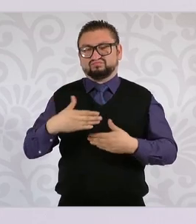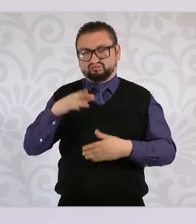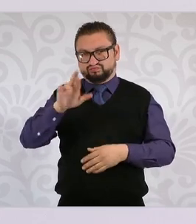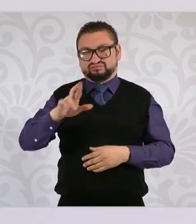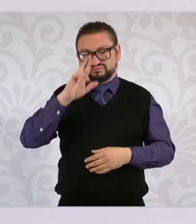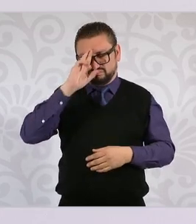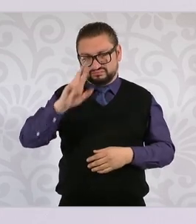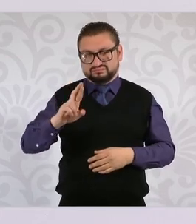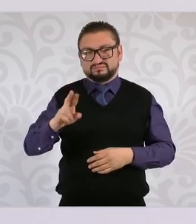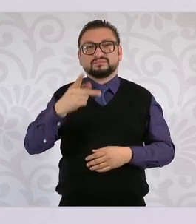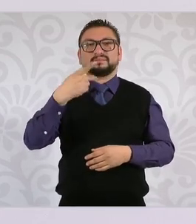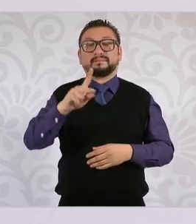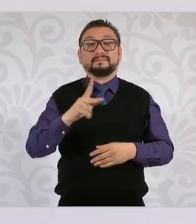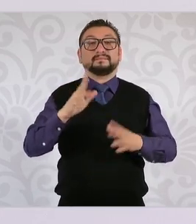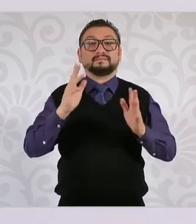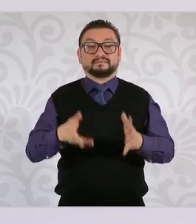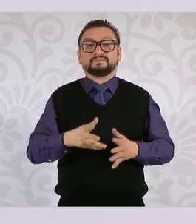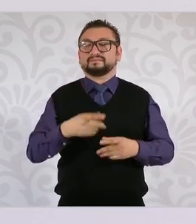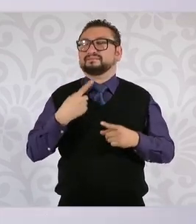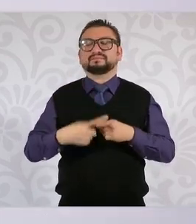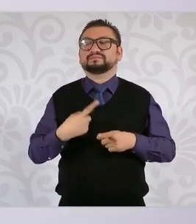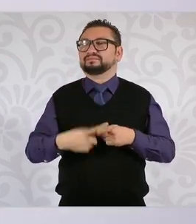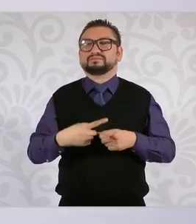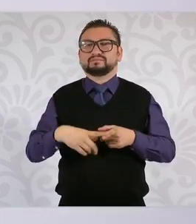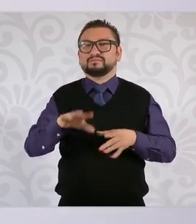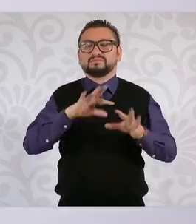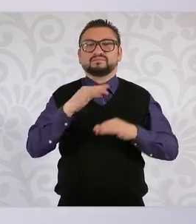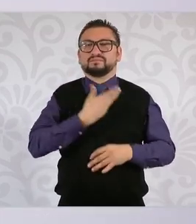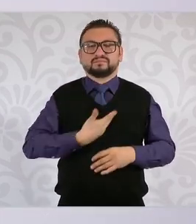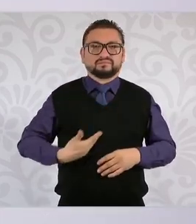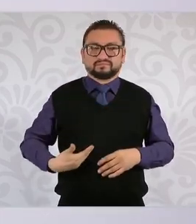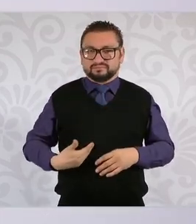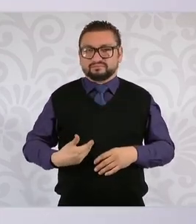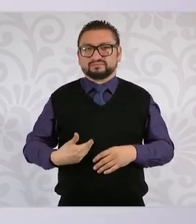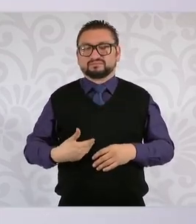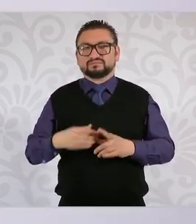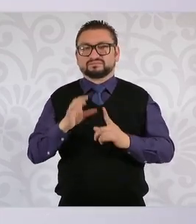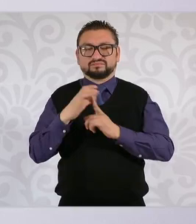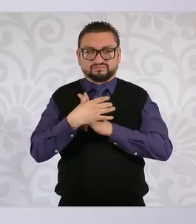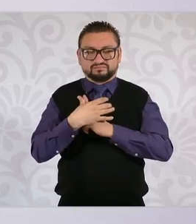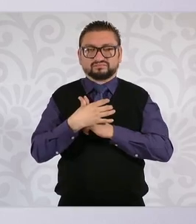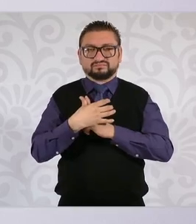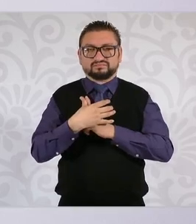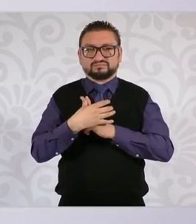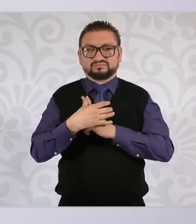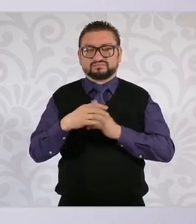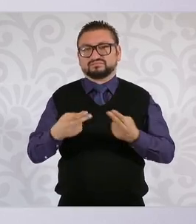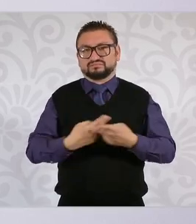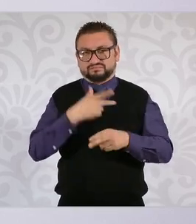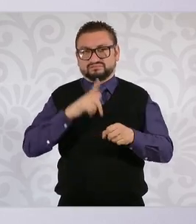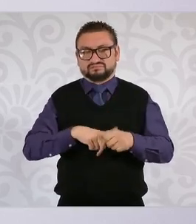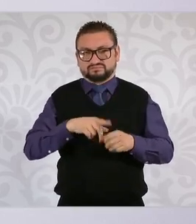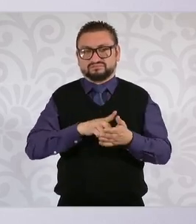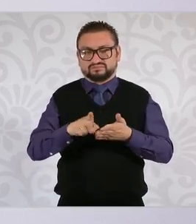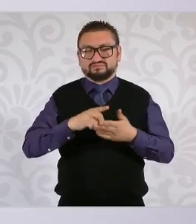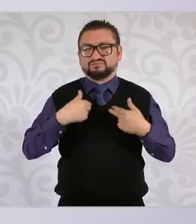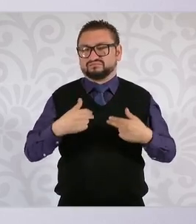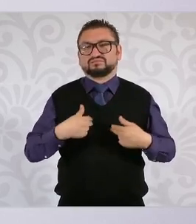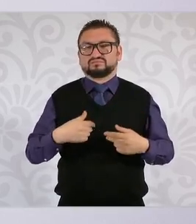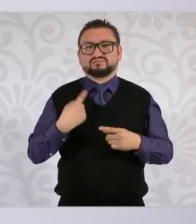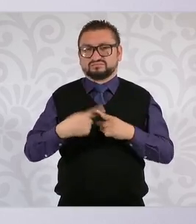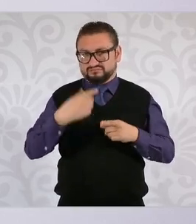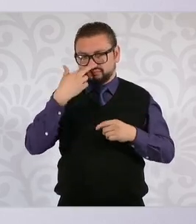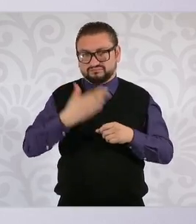pero ya la decisión de quién va a ser la presidenta o el presidente de la Comisión Nacional de Derechos Humanos, pues le